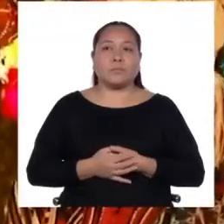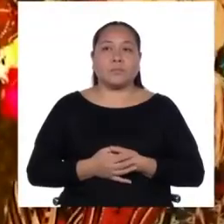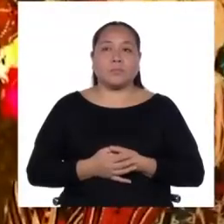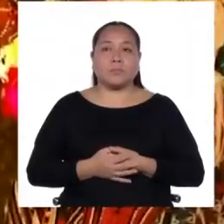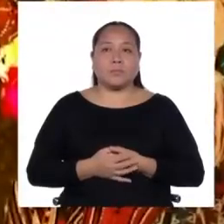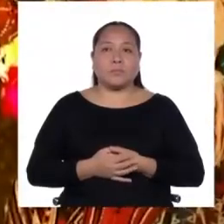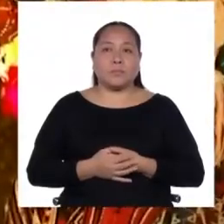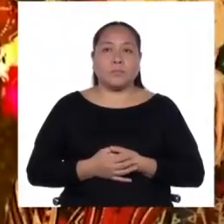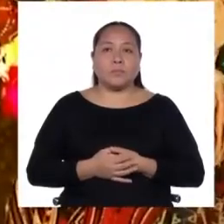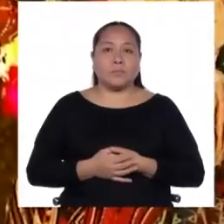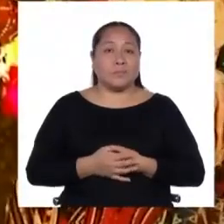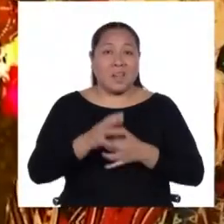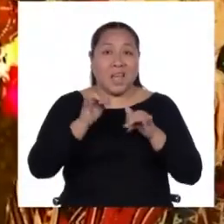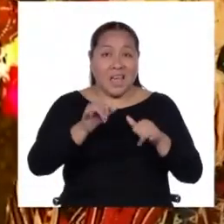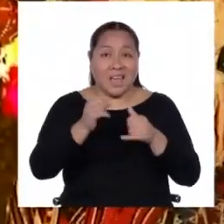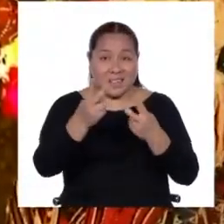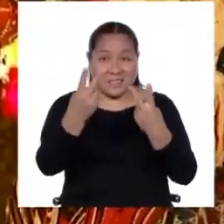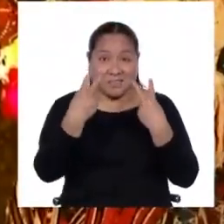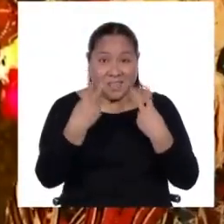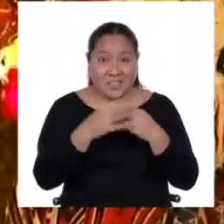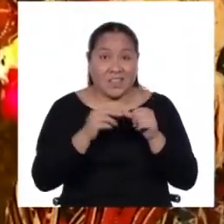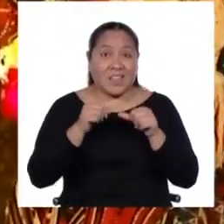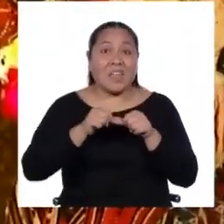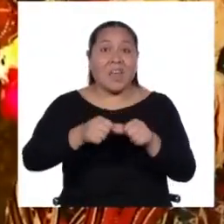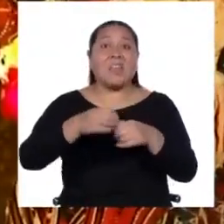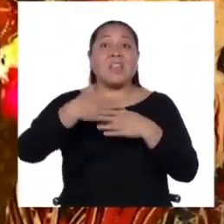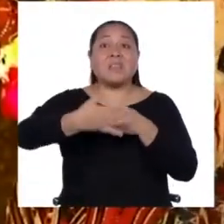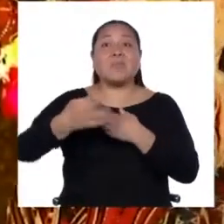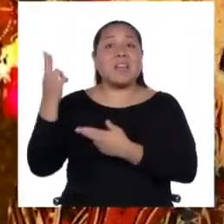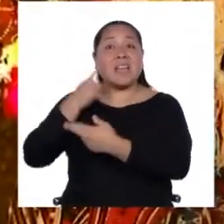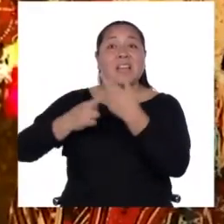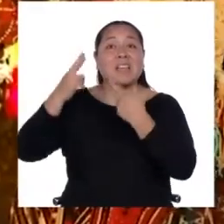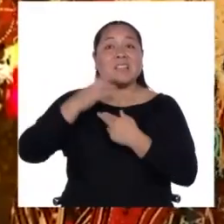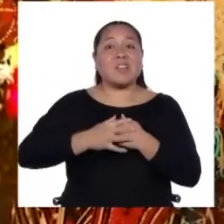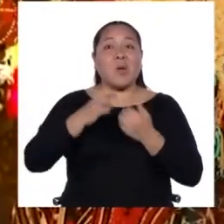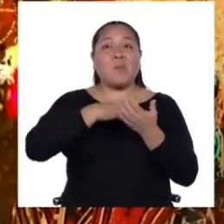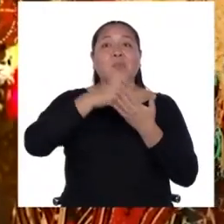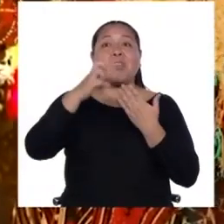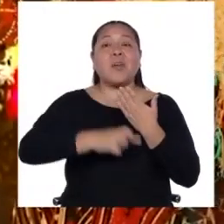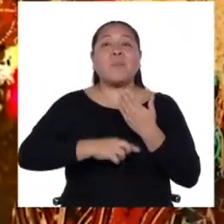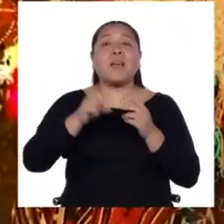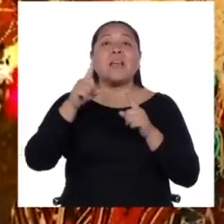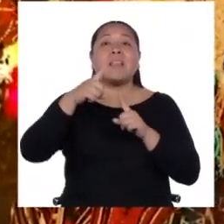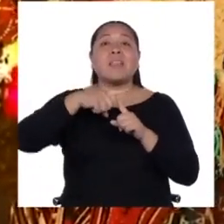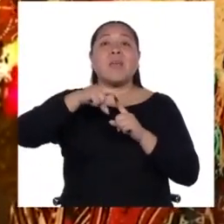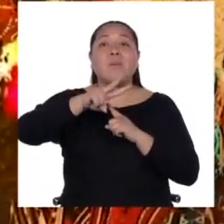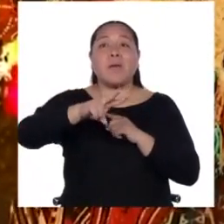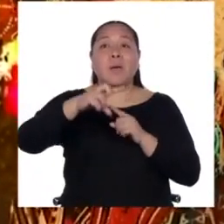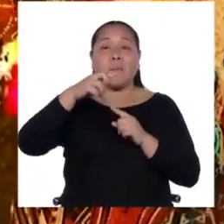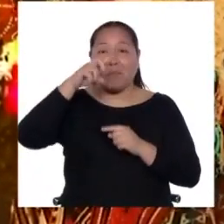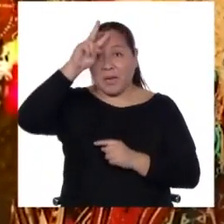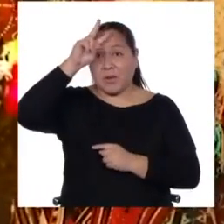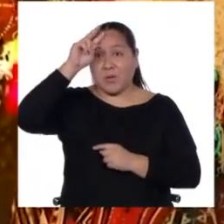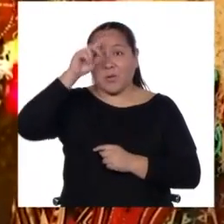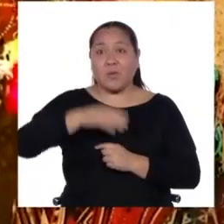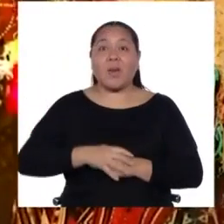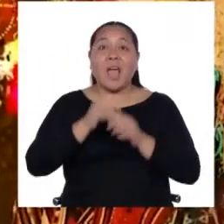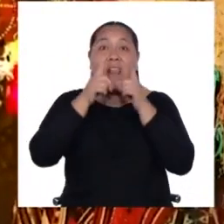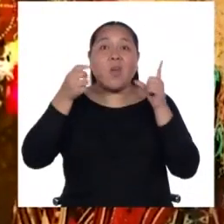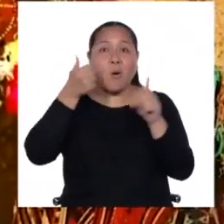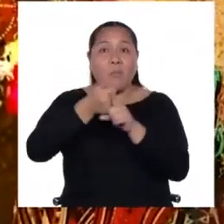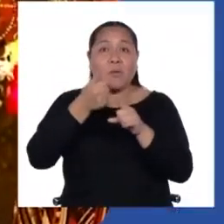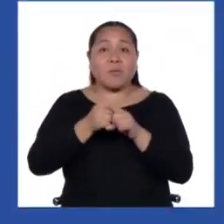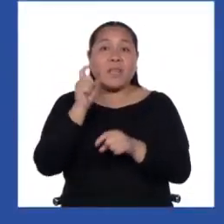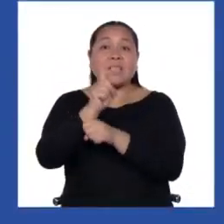Quédate con nosotros. Regresamos con los programas de TV Perú en lenguas originarias y con la educación bilingüe.